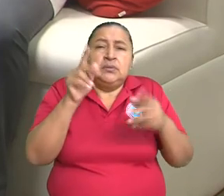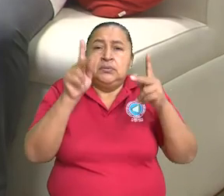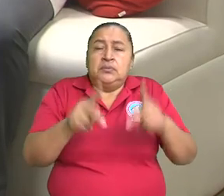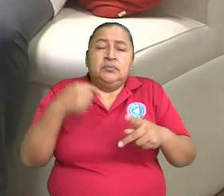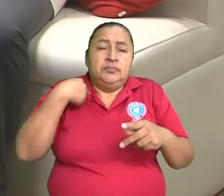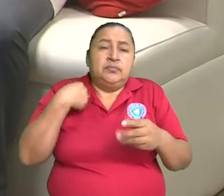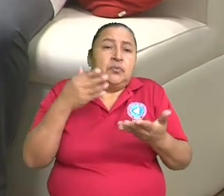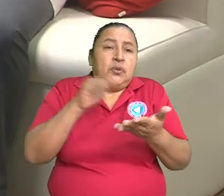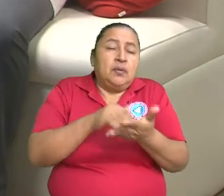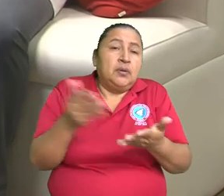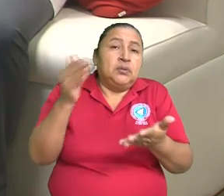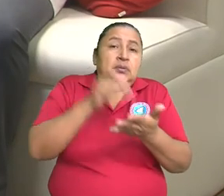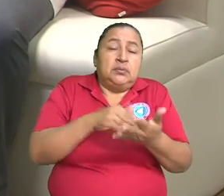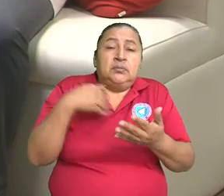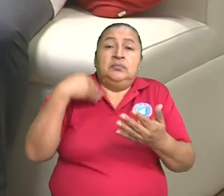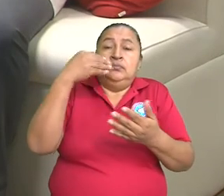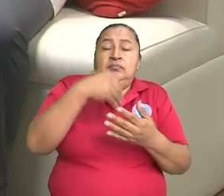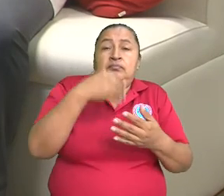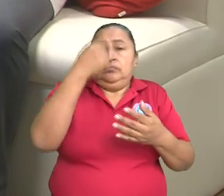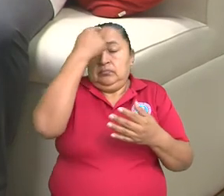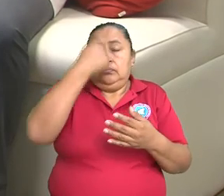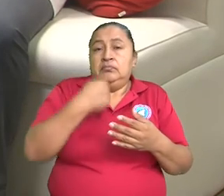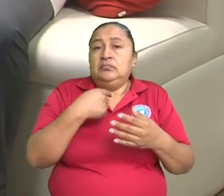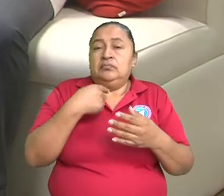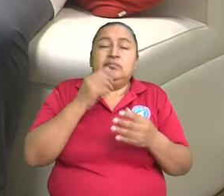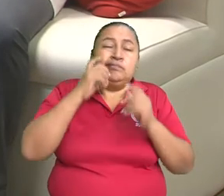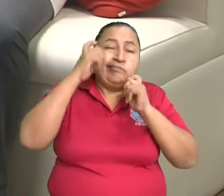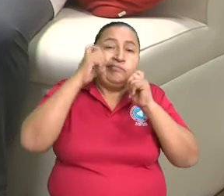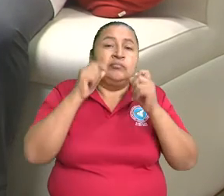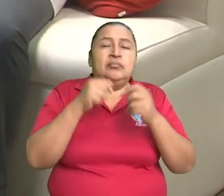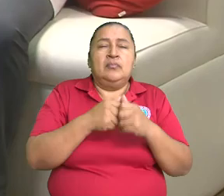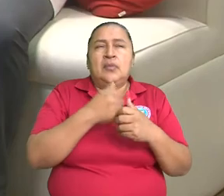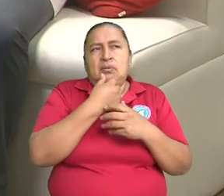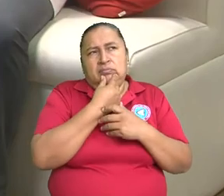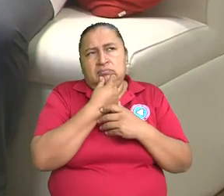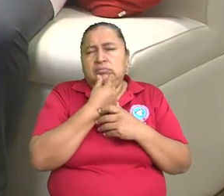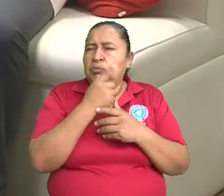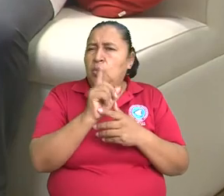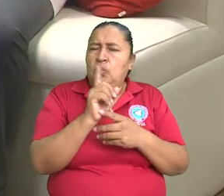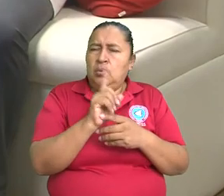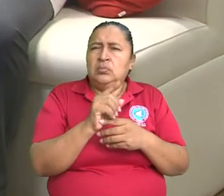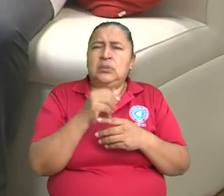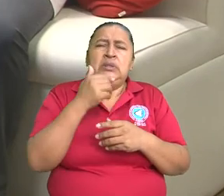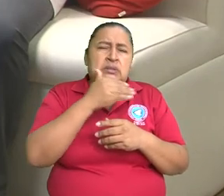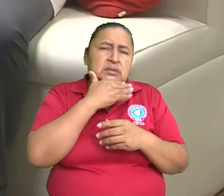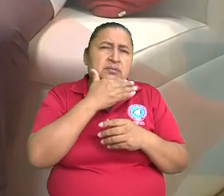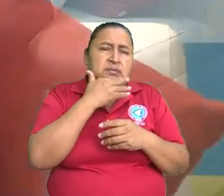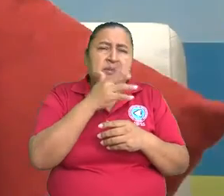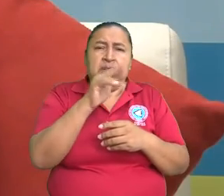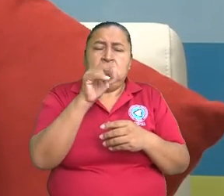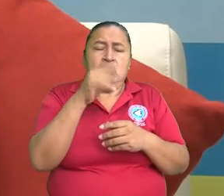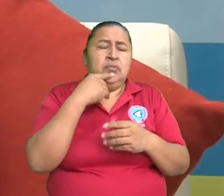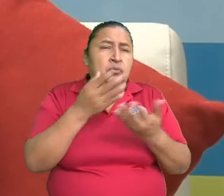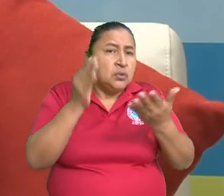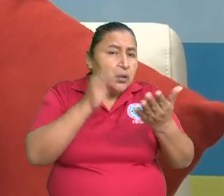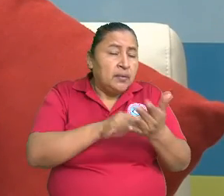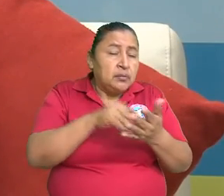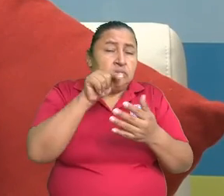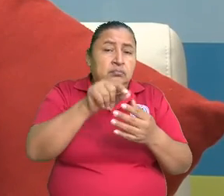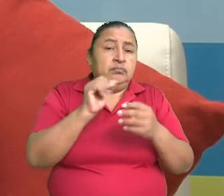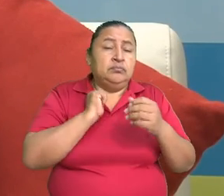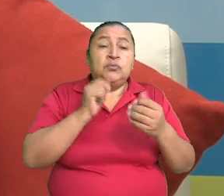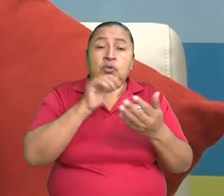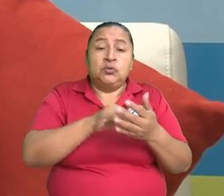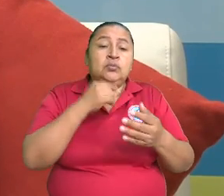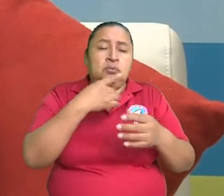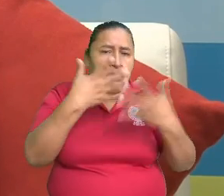constantemente repitiendo parálisis facial? De hecho, es raro. Es algo raro que el paciente repita con parálisis facial. No digo que no pueda suceder,